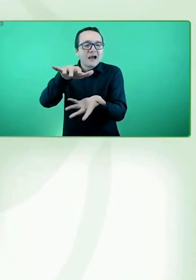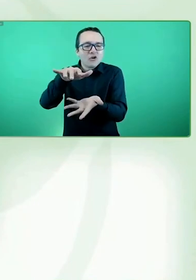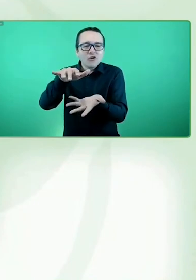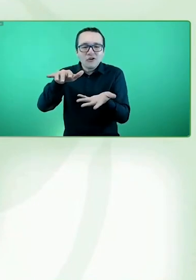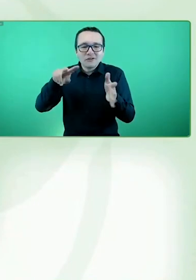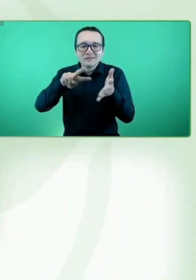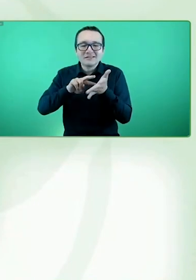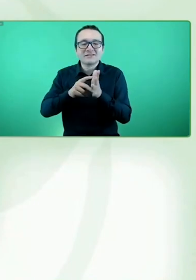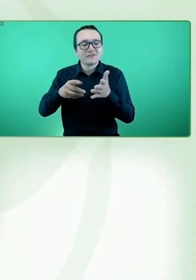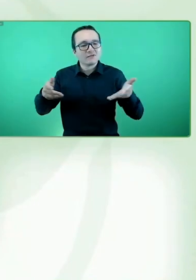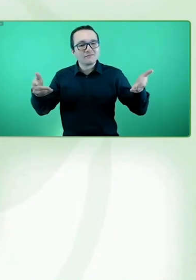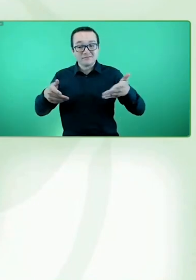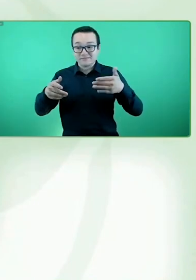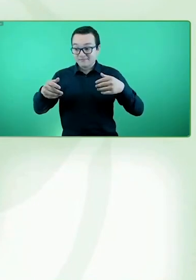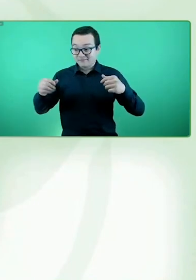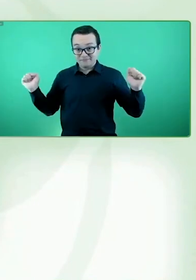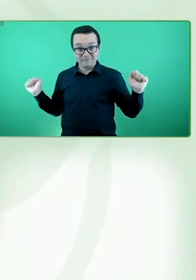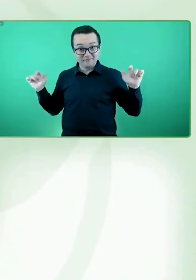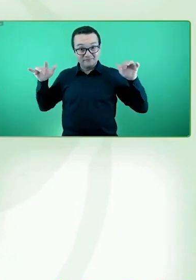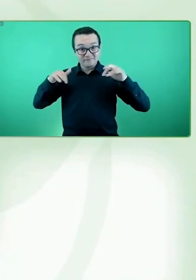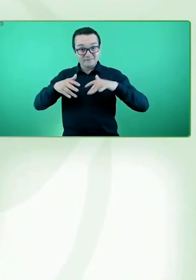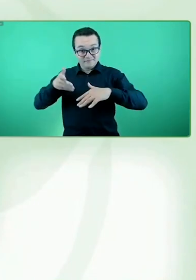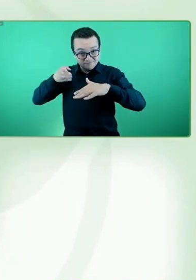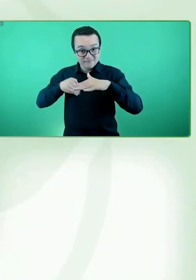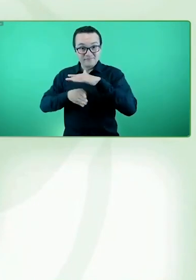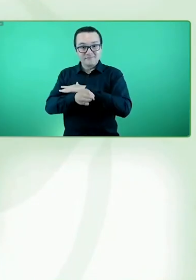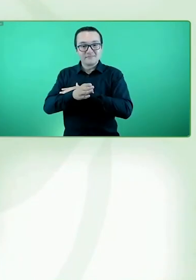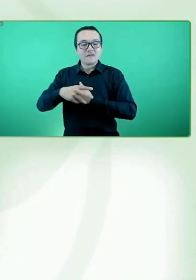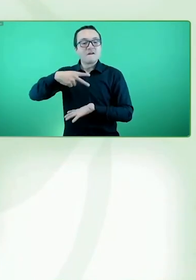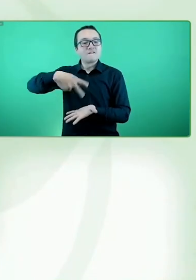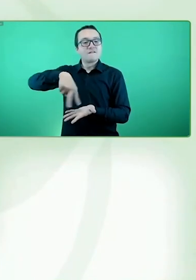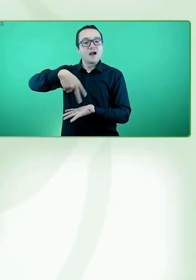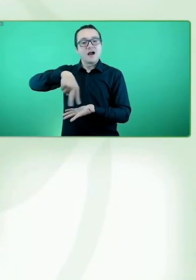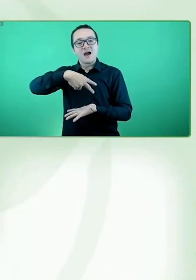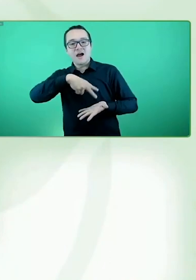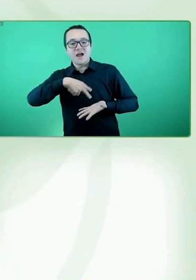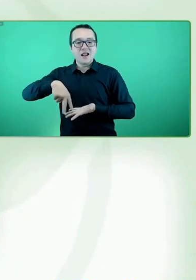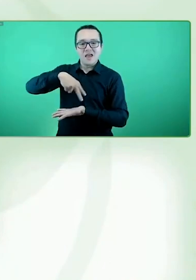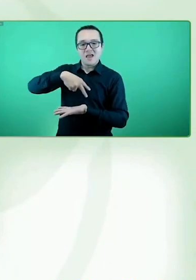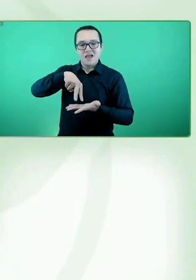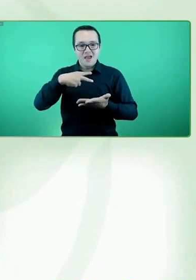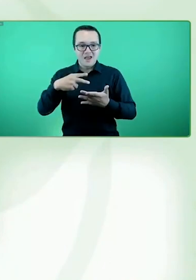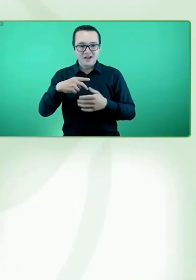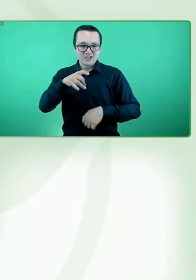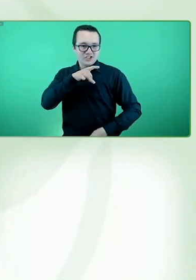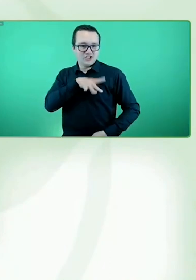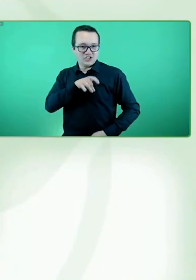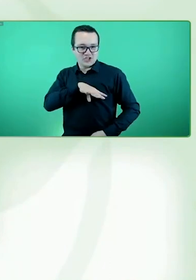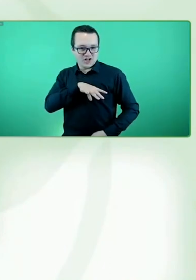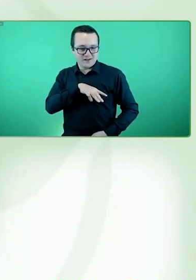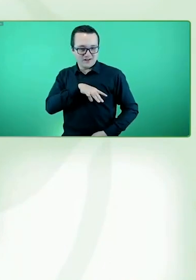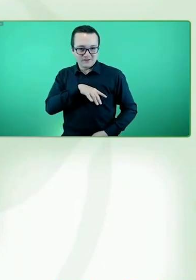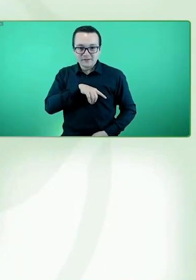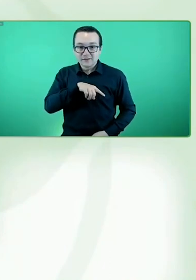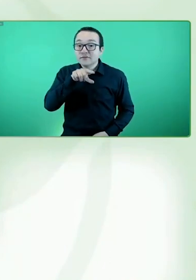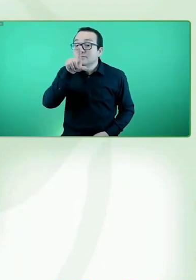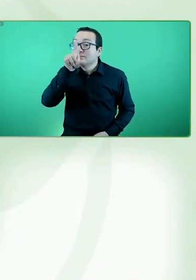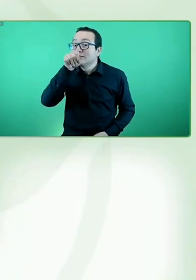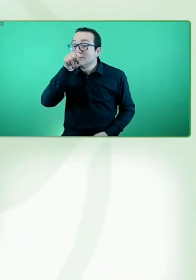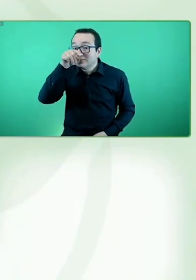donde la guasa y el huaso, que viene de la gallina y el gallo, tienen una relación de